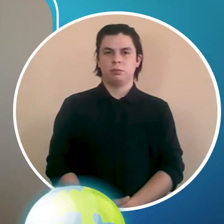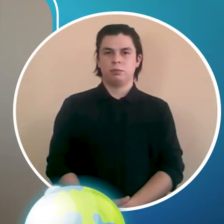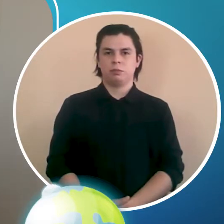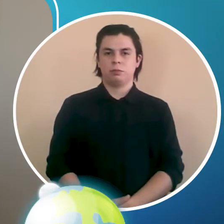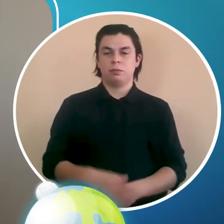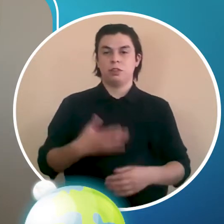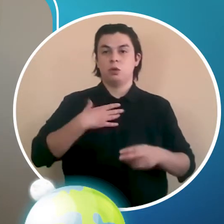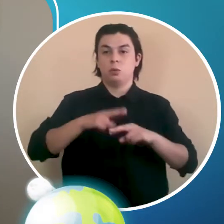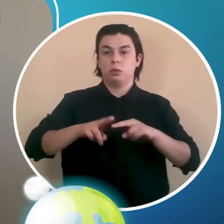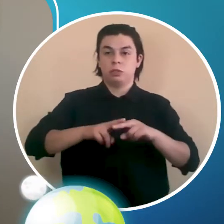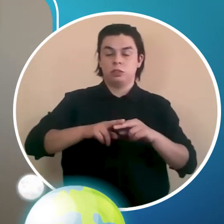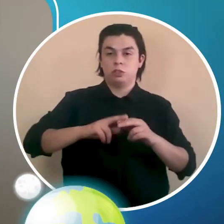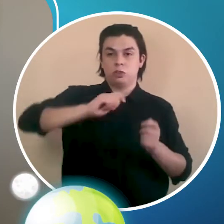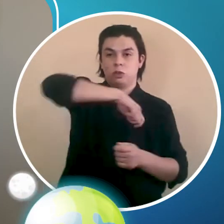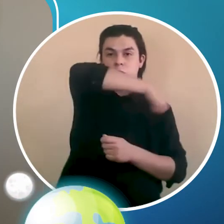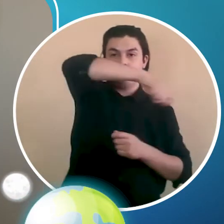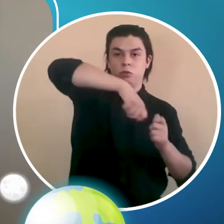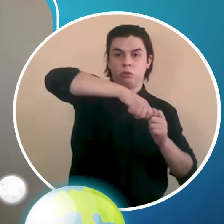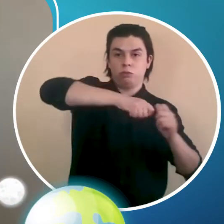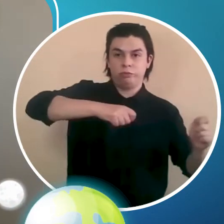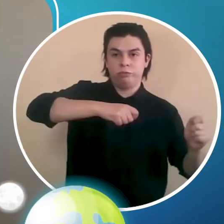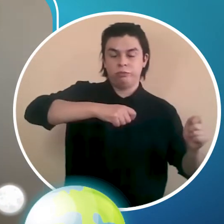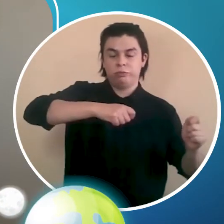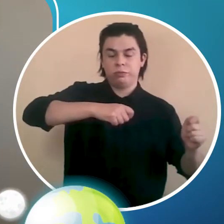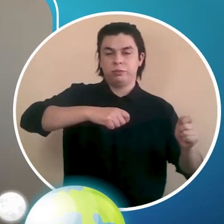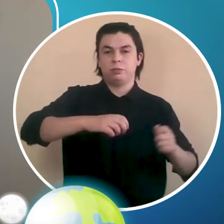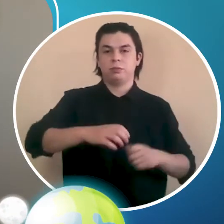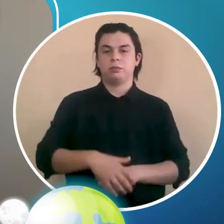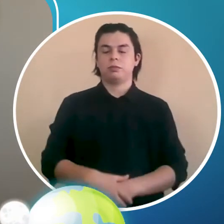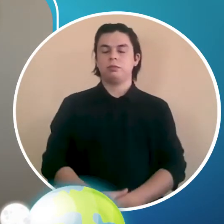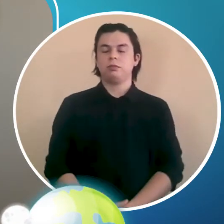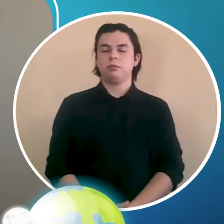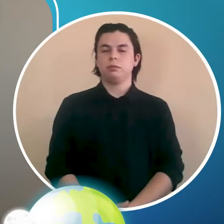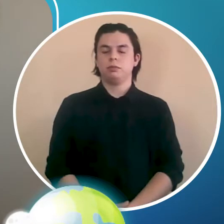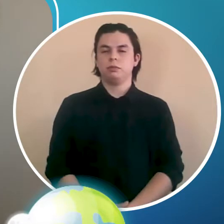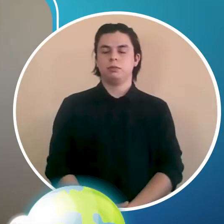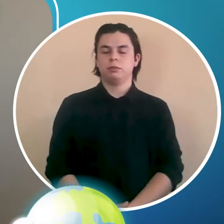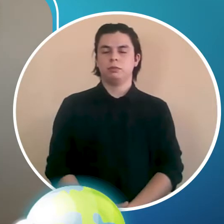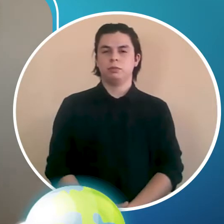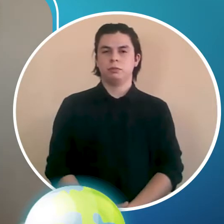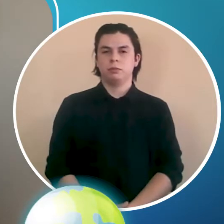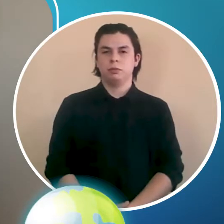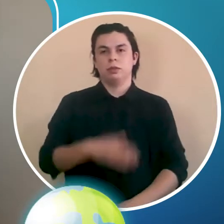Lo que hice es darle una vueltita y poder amarrarlo así. De esta forma.